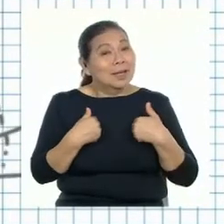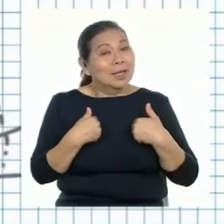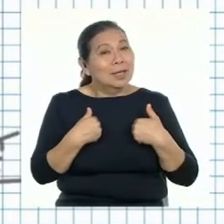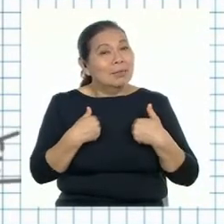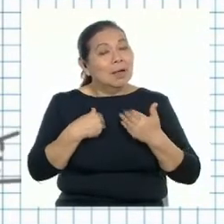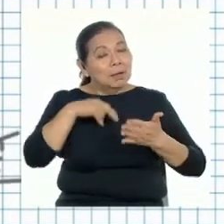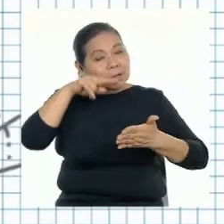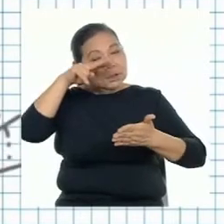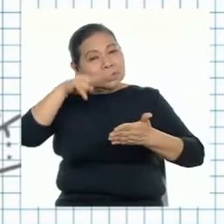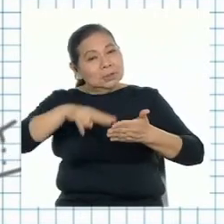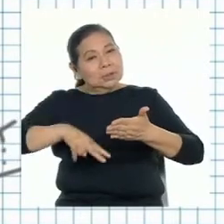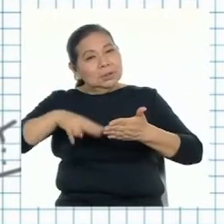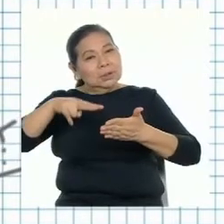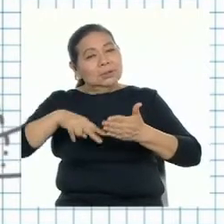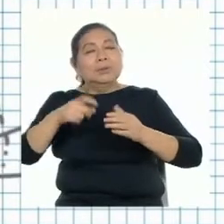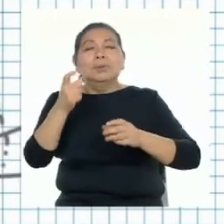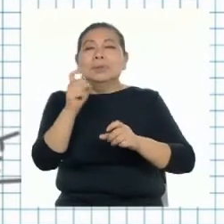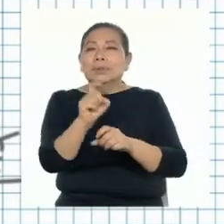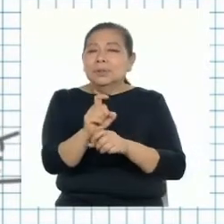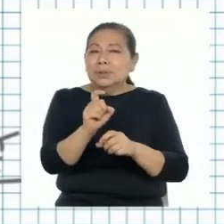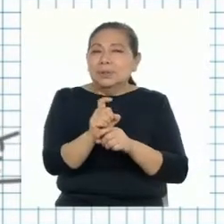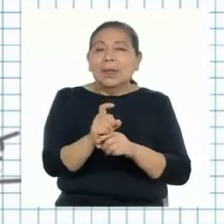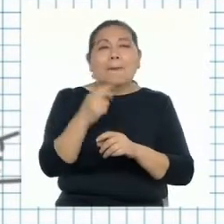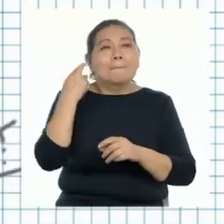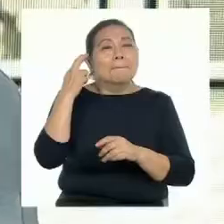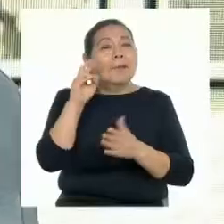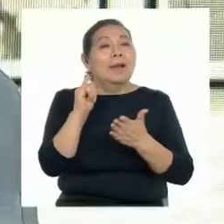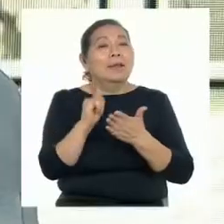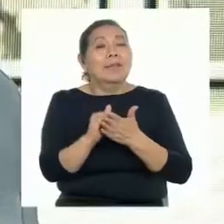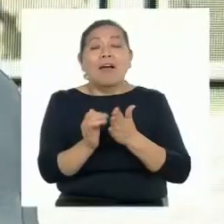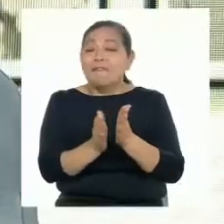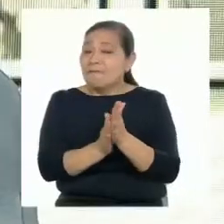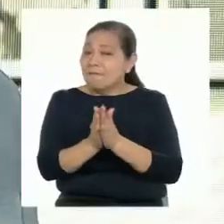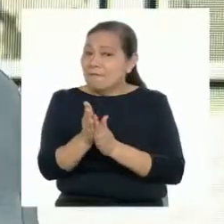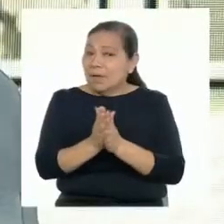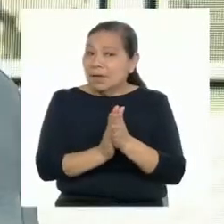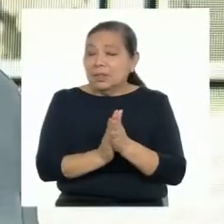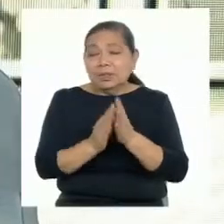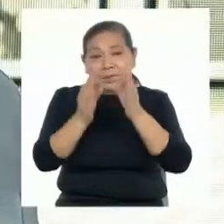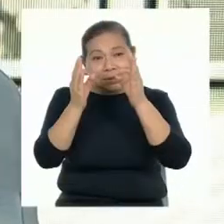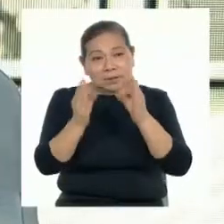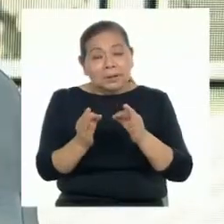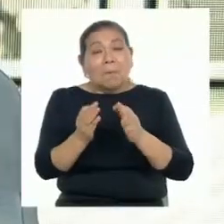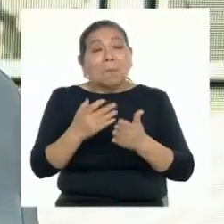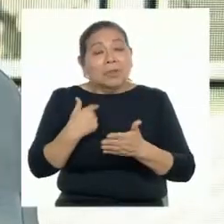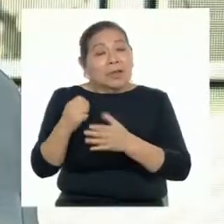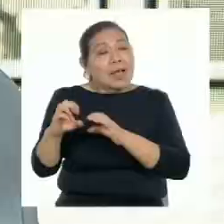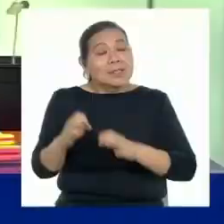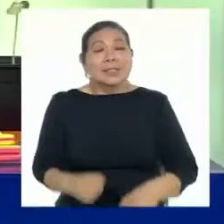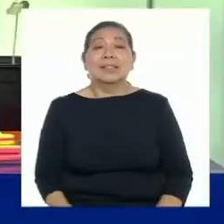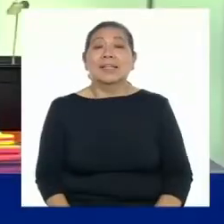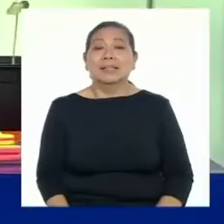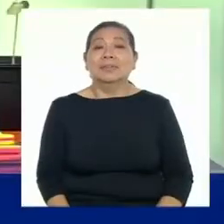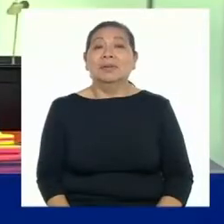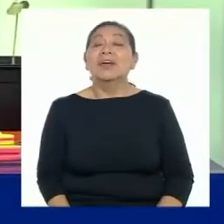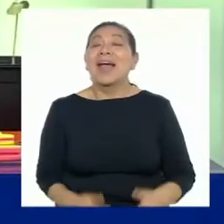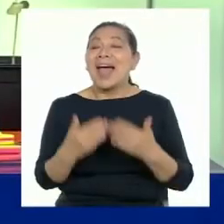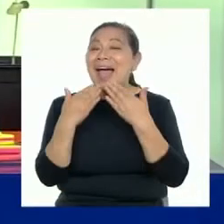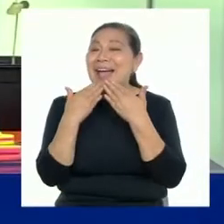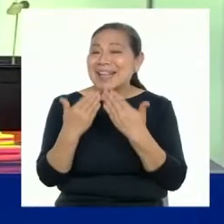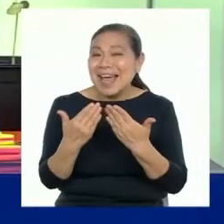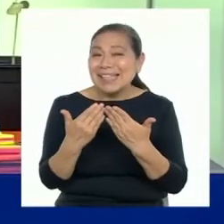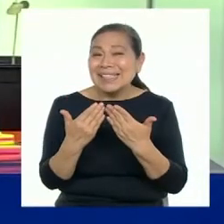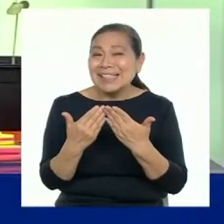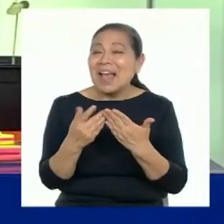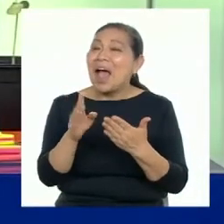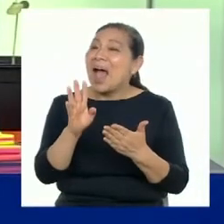revisar nuestra capacidad, nuestro potencial, estar motivados y seguros a poder realizarlo. Muchas gracias.